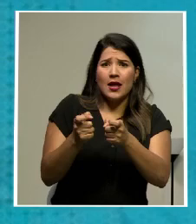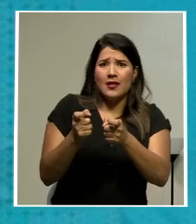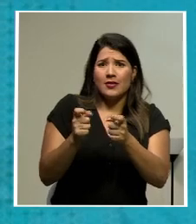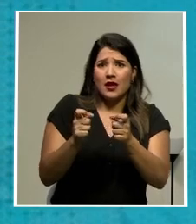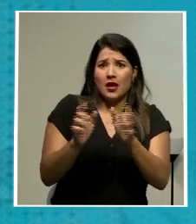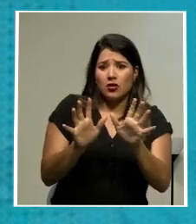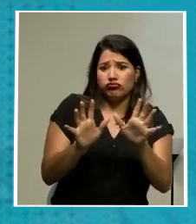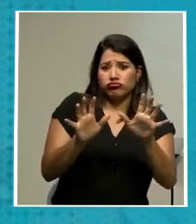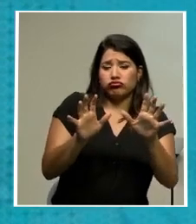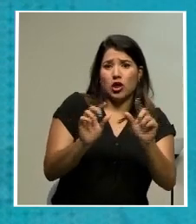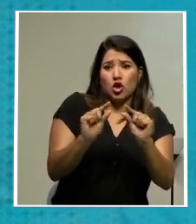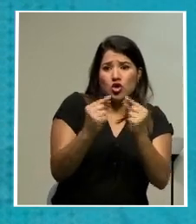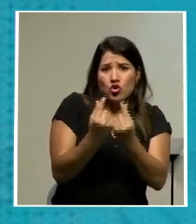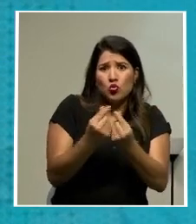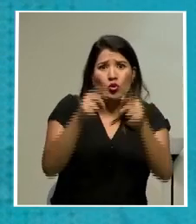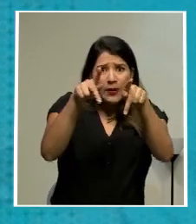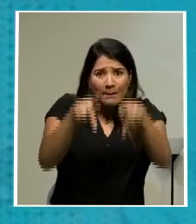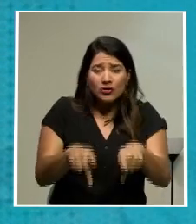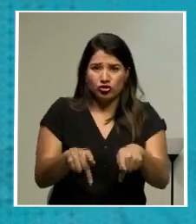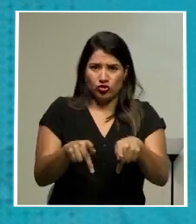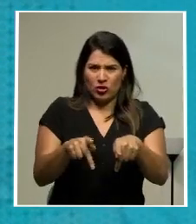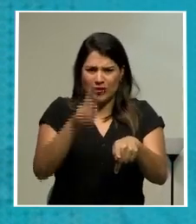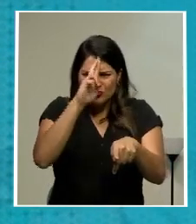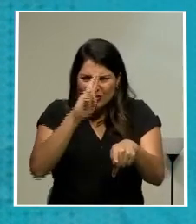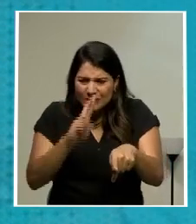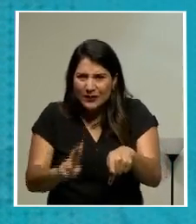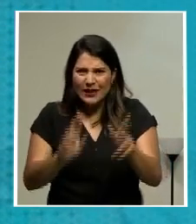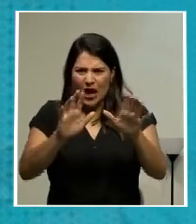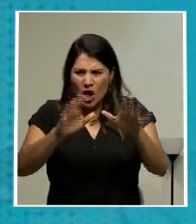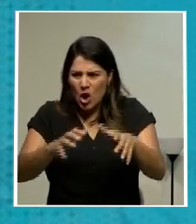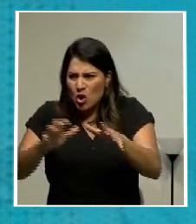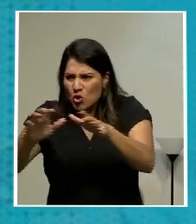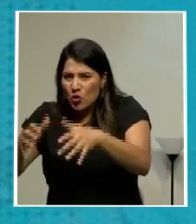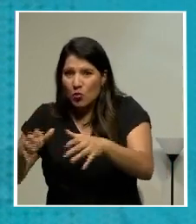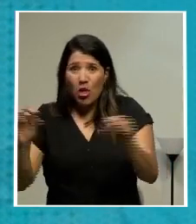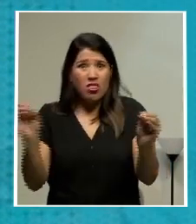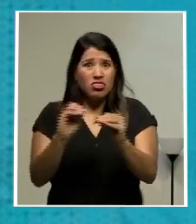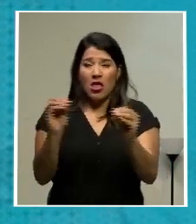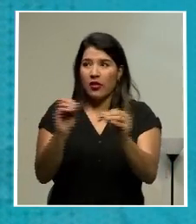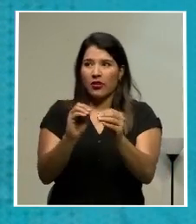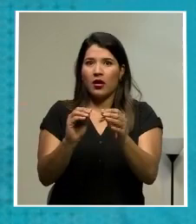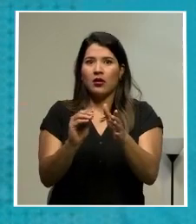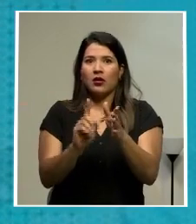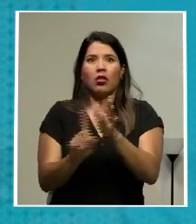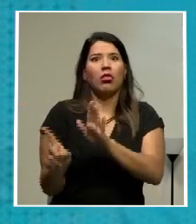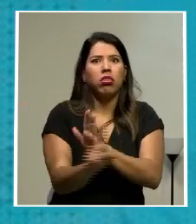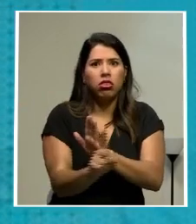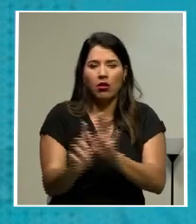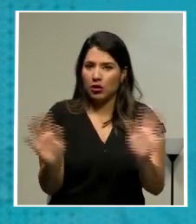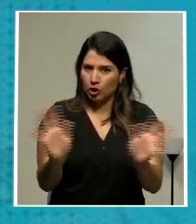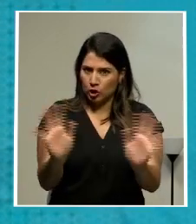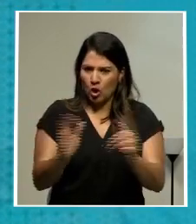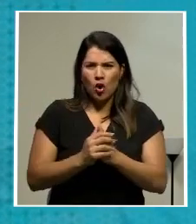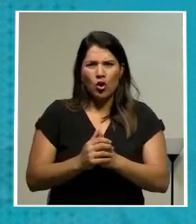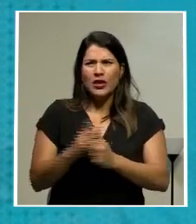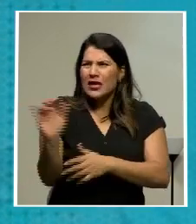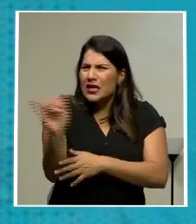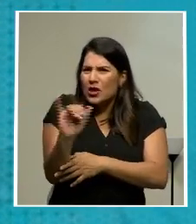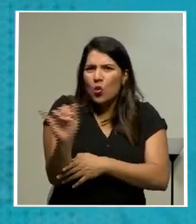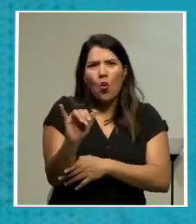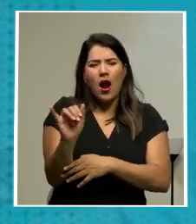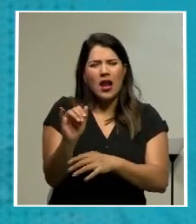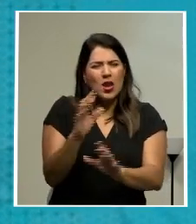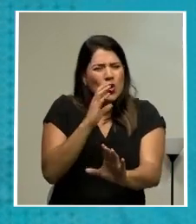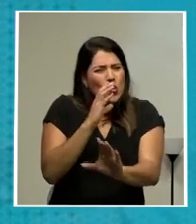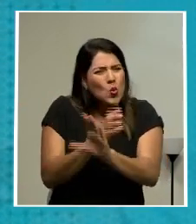nadie se cole la fila. Hemos sido muy rigurosos con la seguridad, tanto así que los cargamentos son escoltados por la